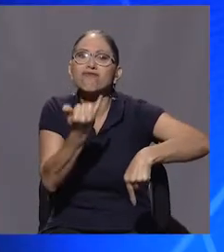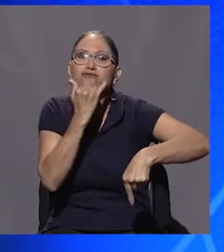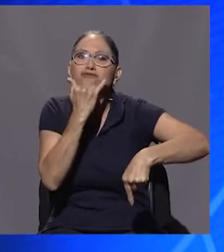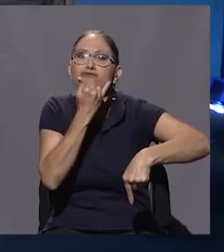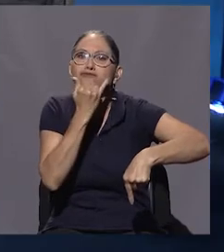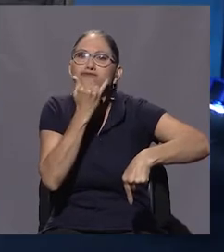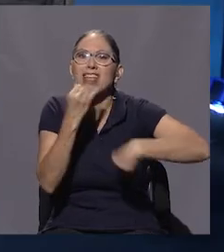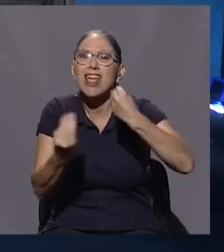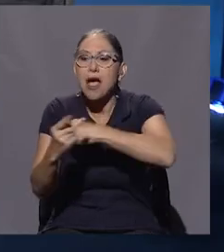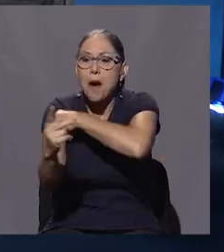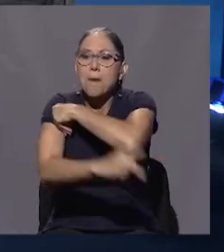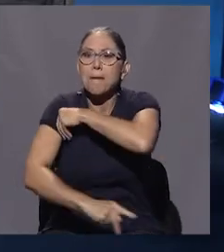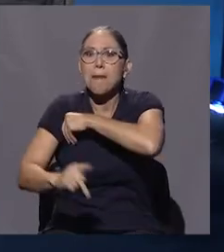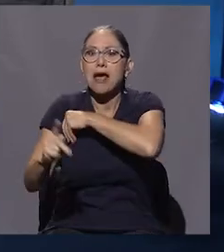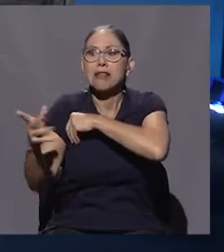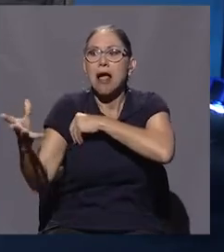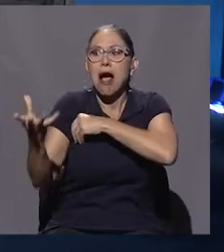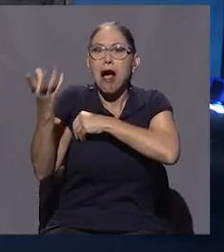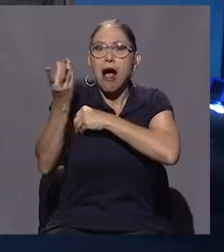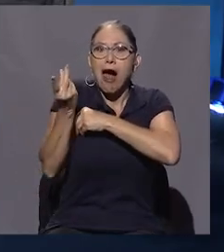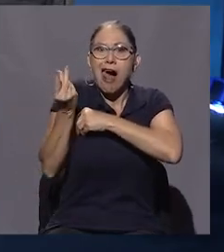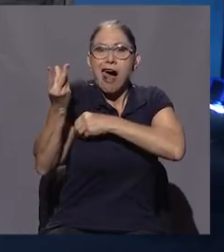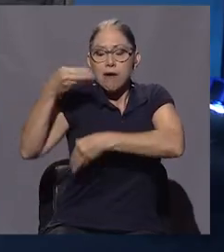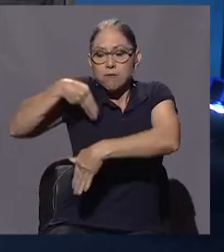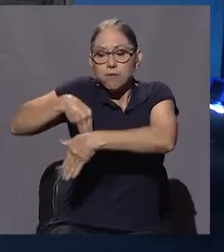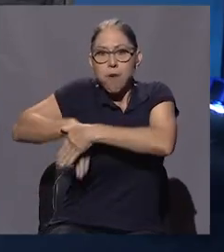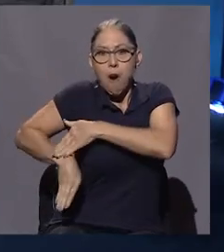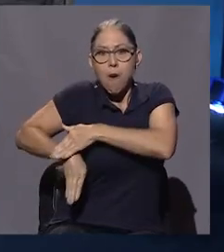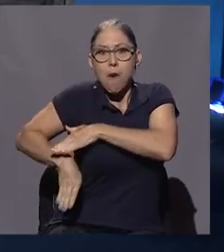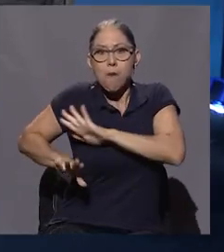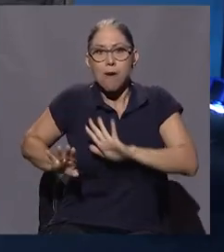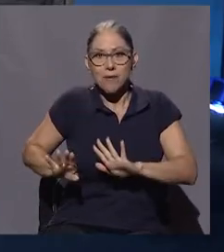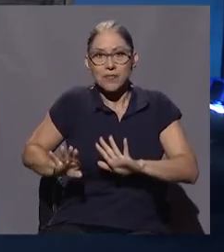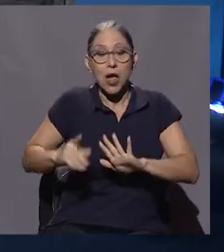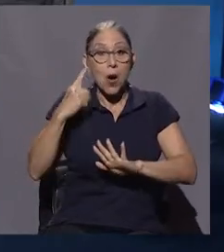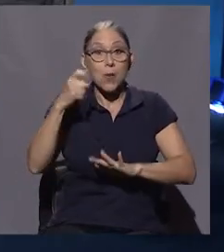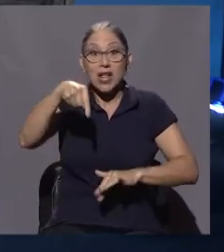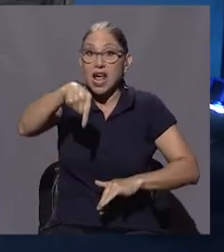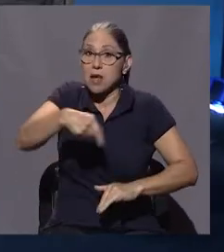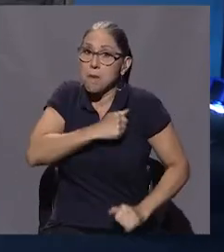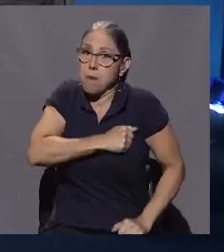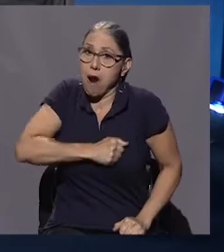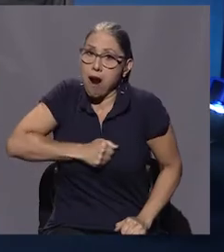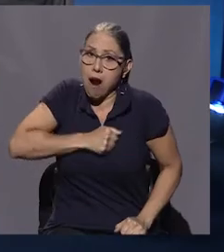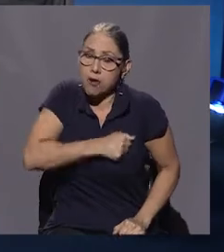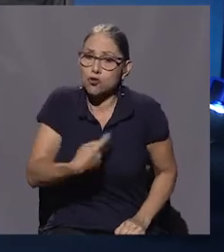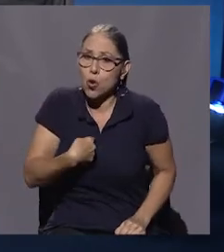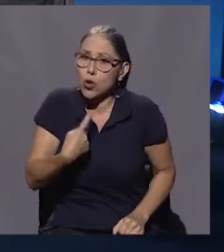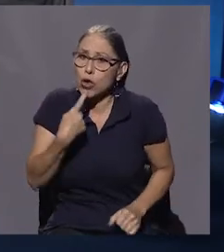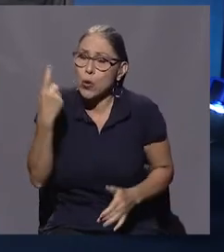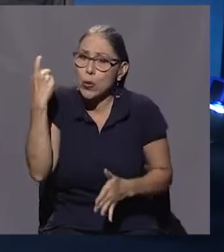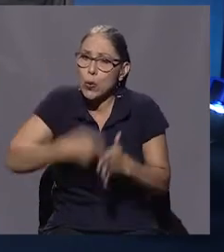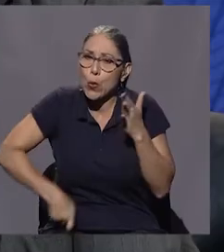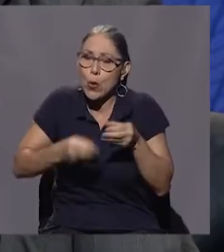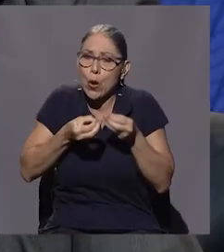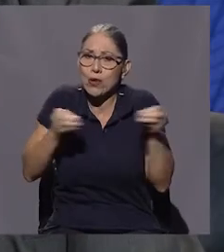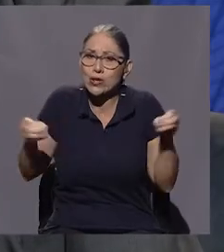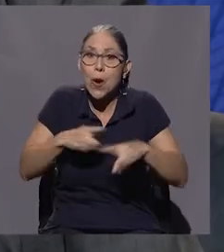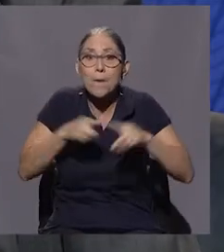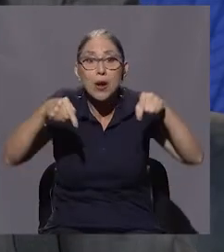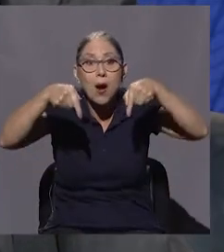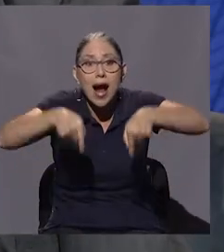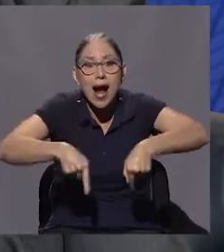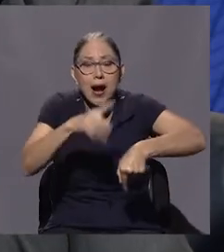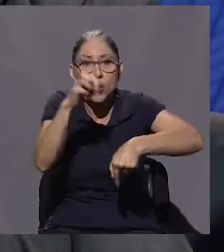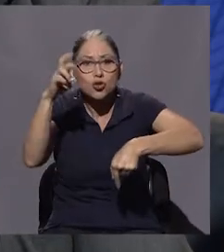Porque está la cantidad de dinero que aquí, perdónenme la expresión si usted la considera dura, se